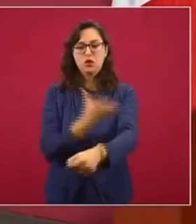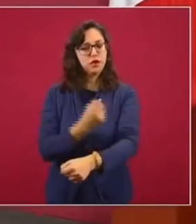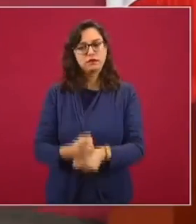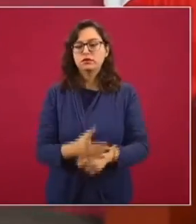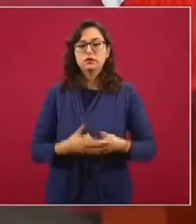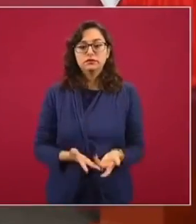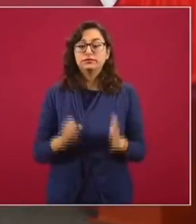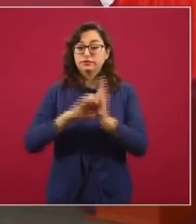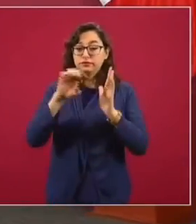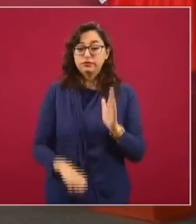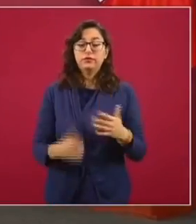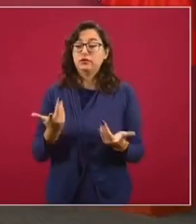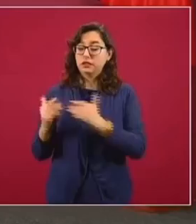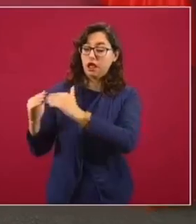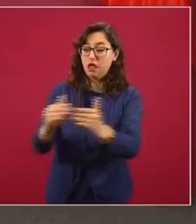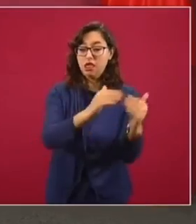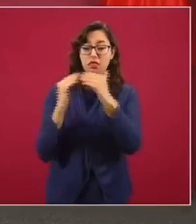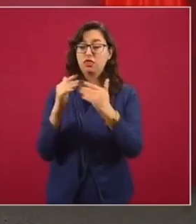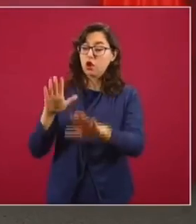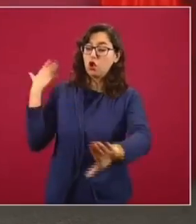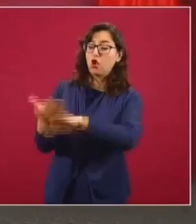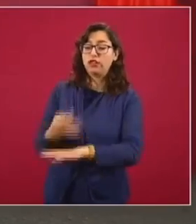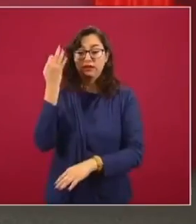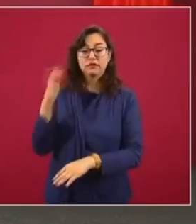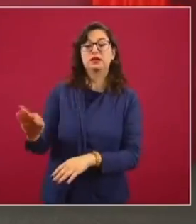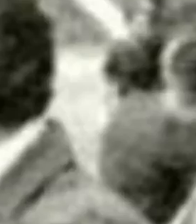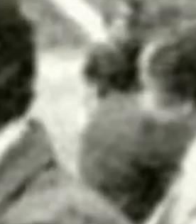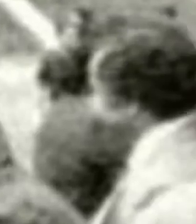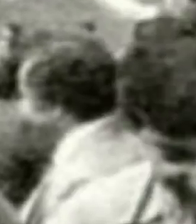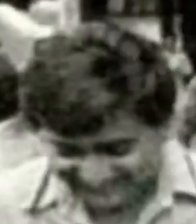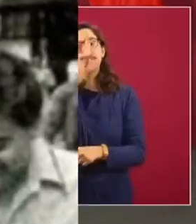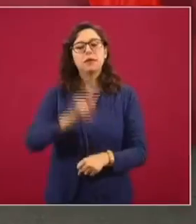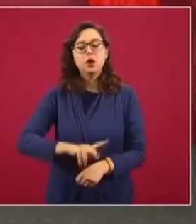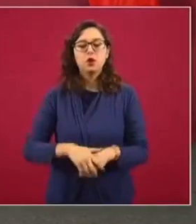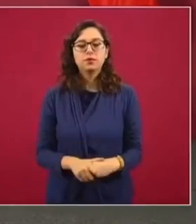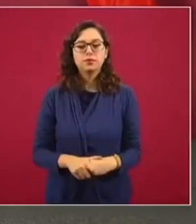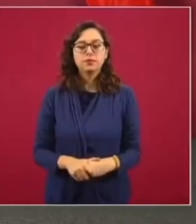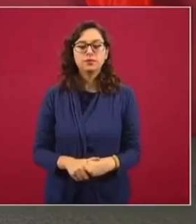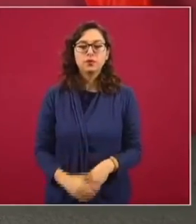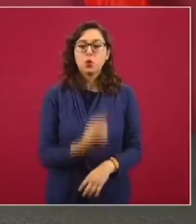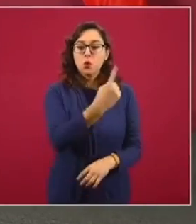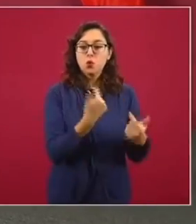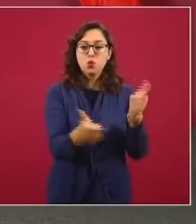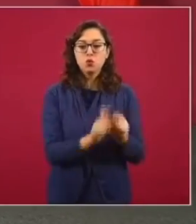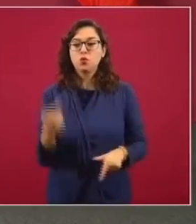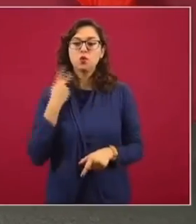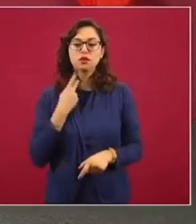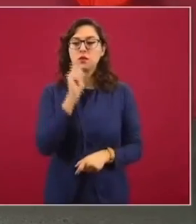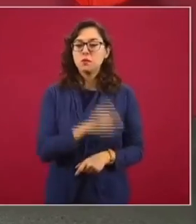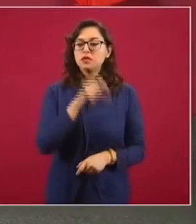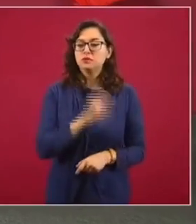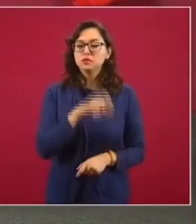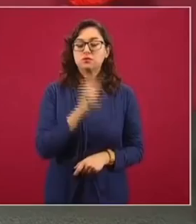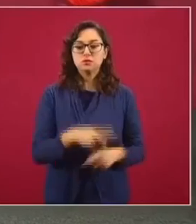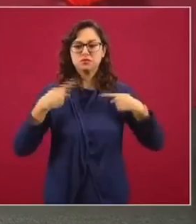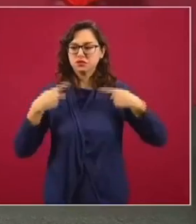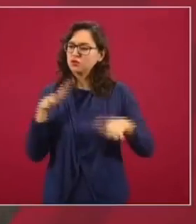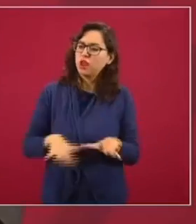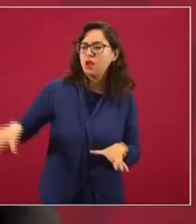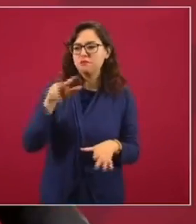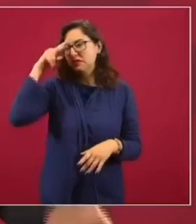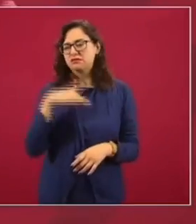traiciones a la democracia más lamentable, es que después de muchos años de dominio de un solo partido, con el esfuerzo de muchos mexicanos,